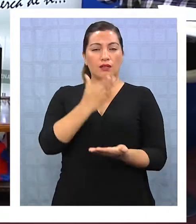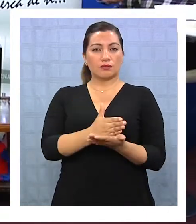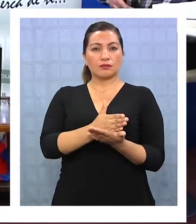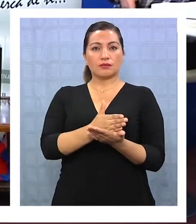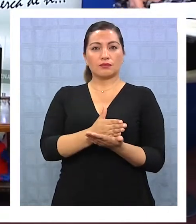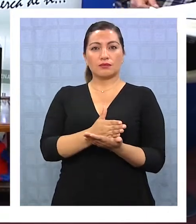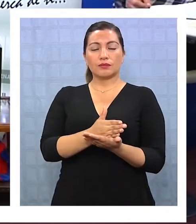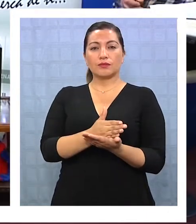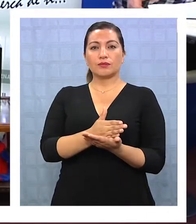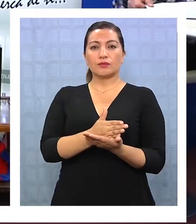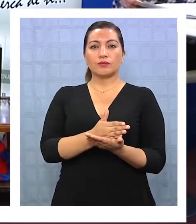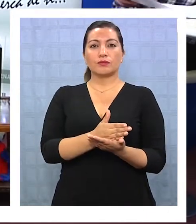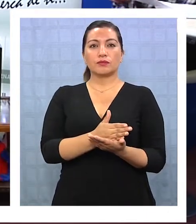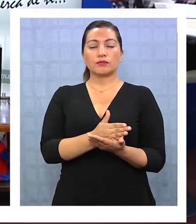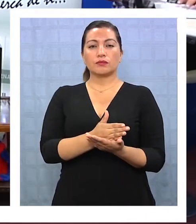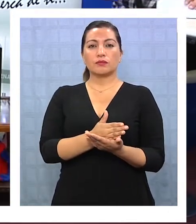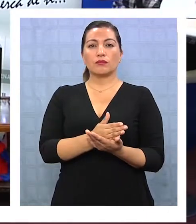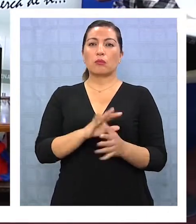que,